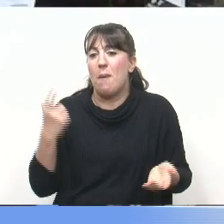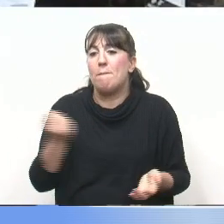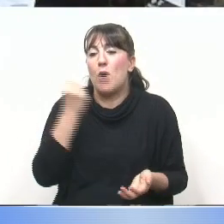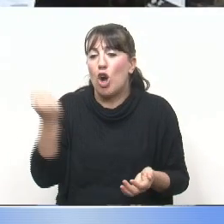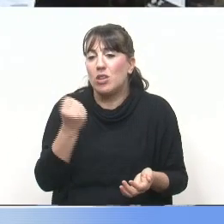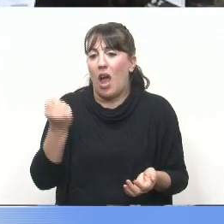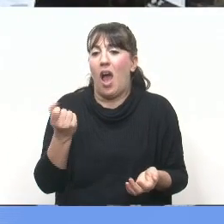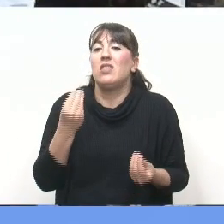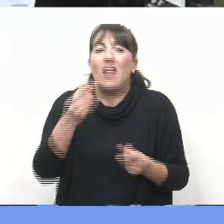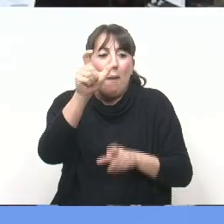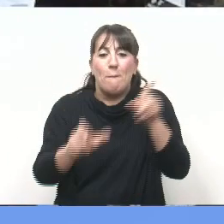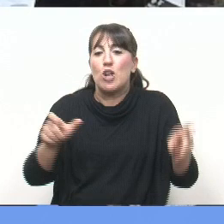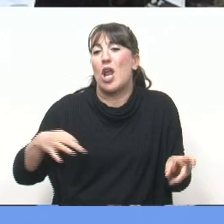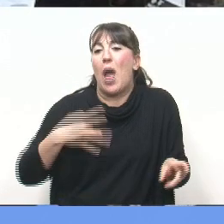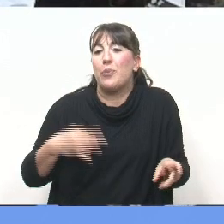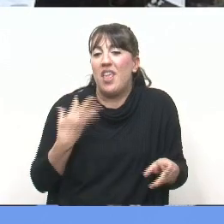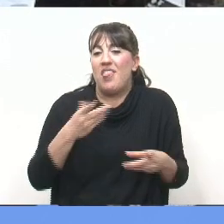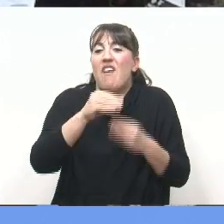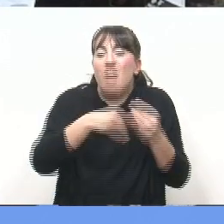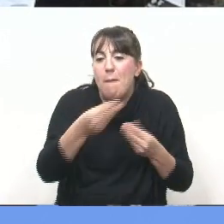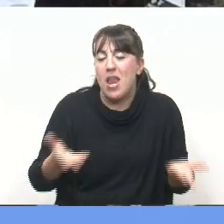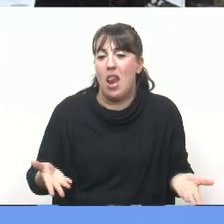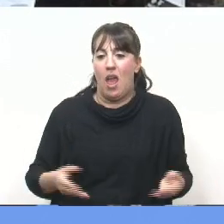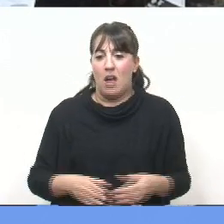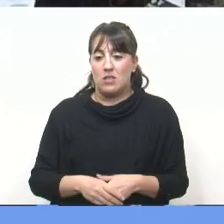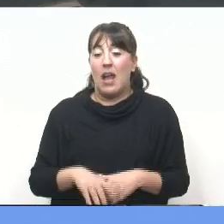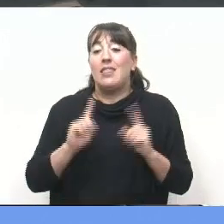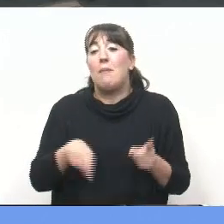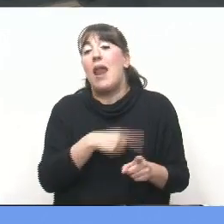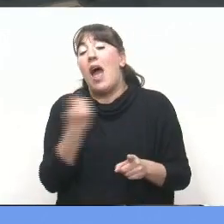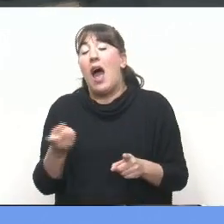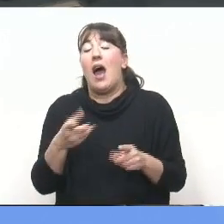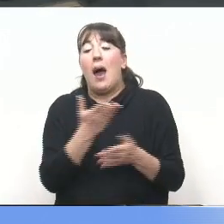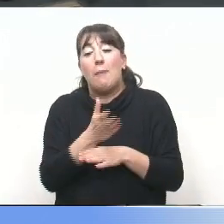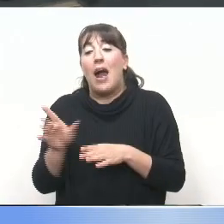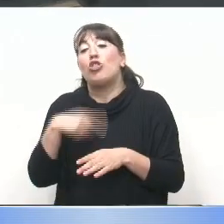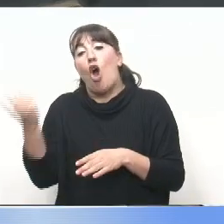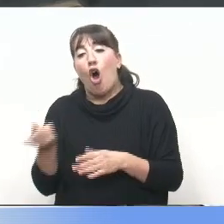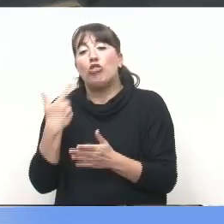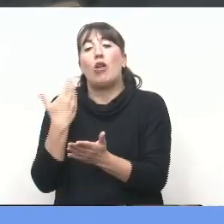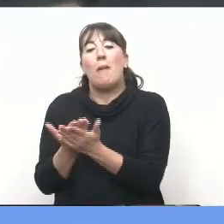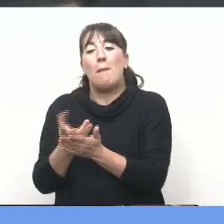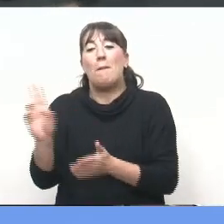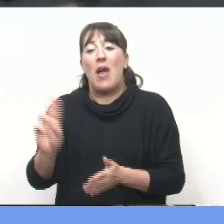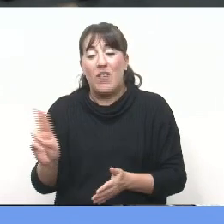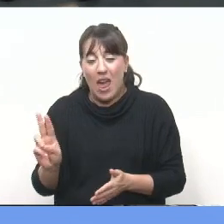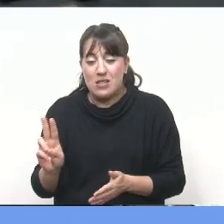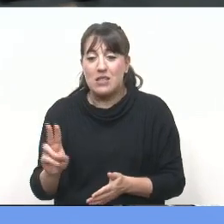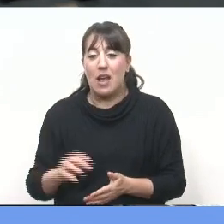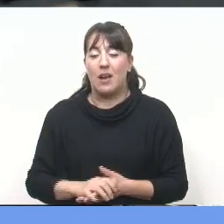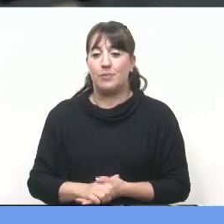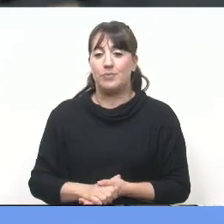vidas humanas y familias. Por otro lado, la otra moción solicitada a la presidencia es que